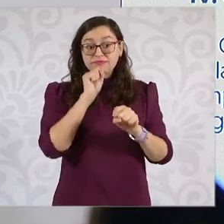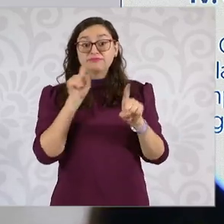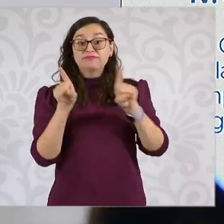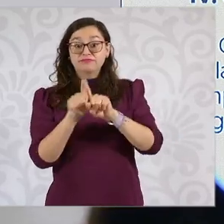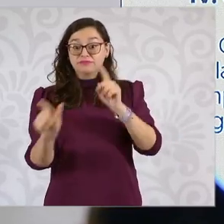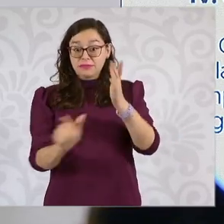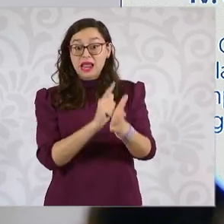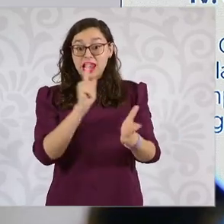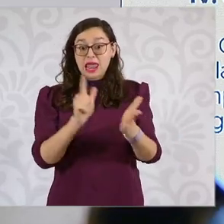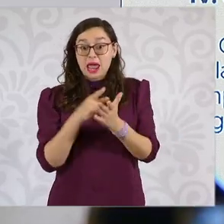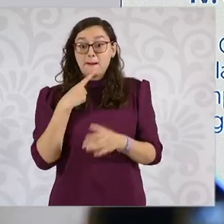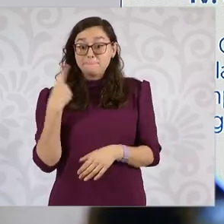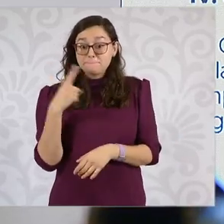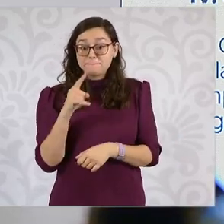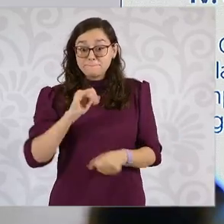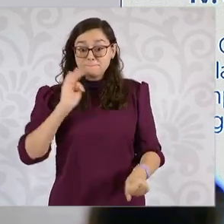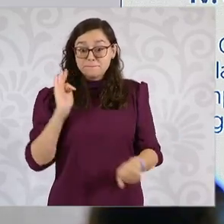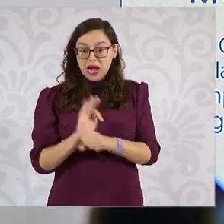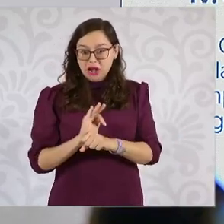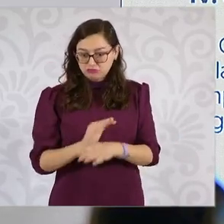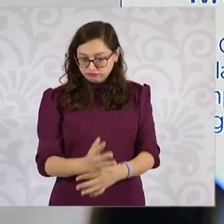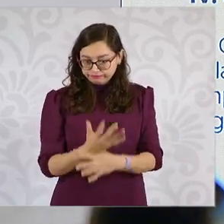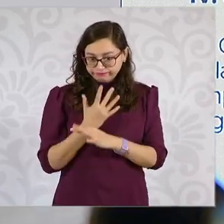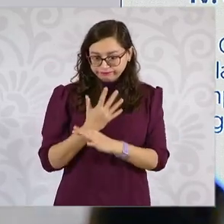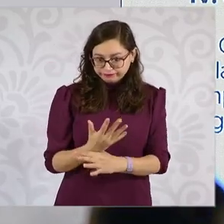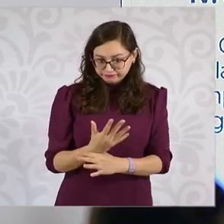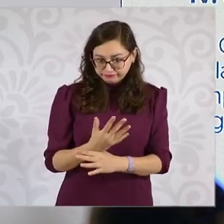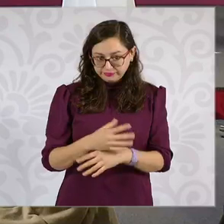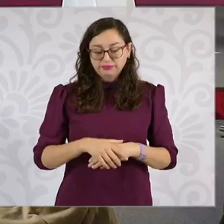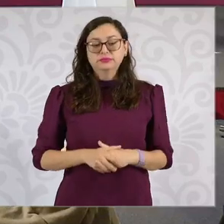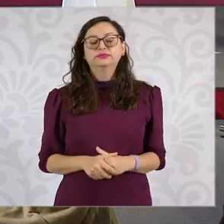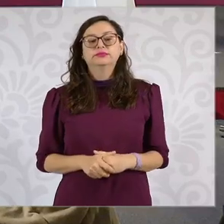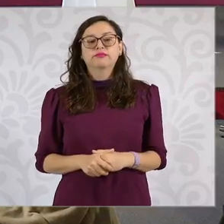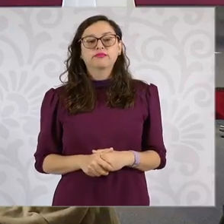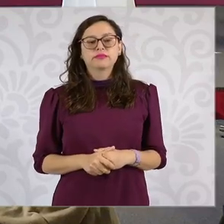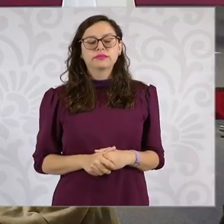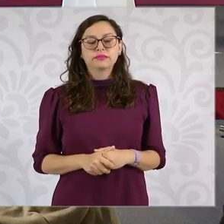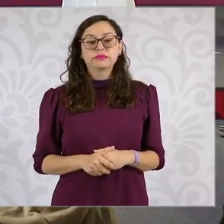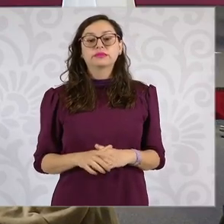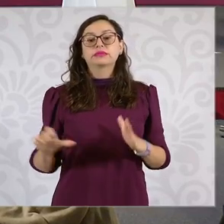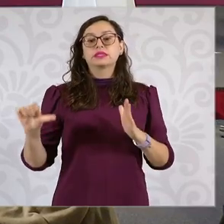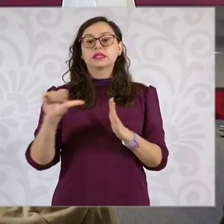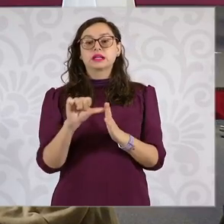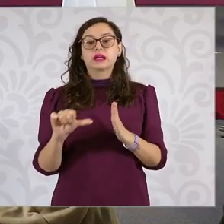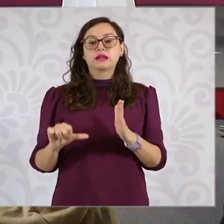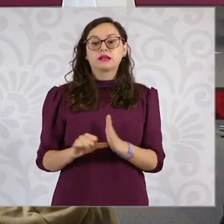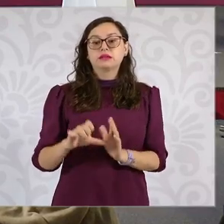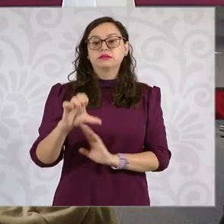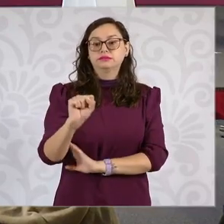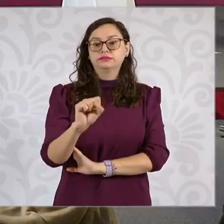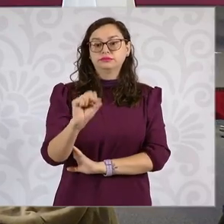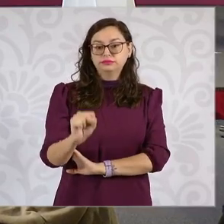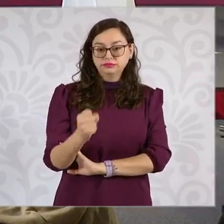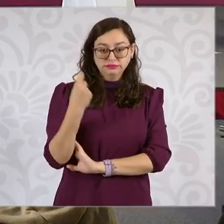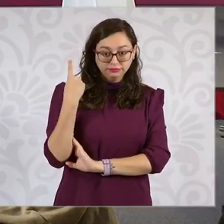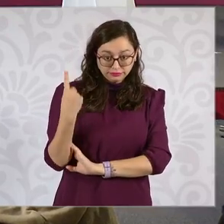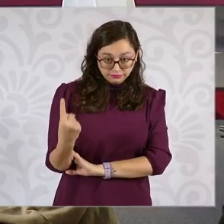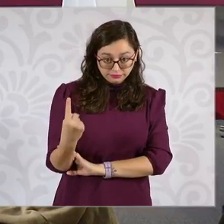la ley de amparo. ¿Qué dice la ley de amparo? En el artículo 61,